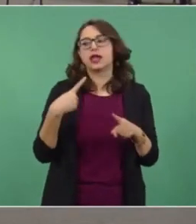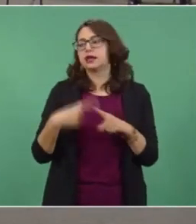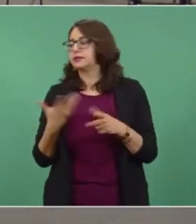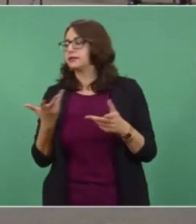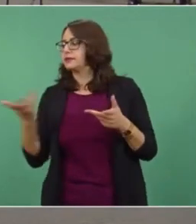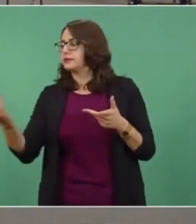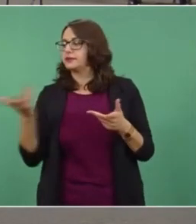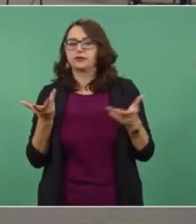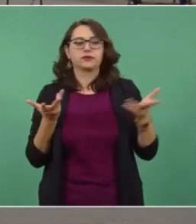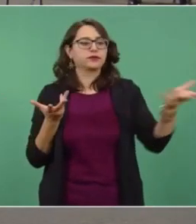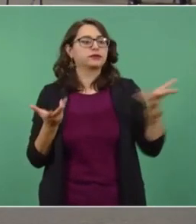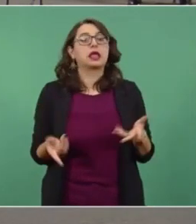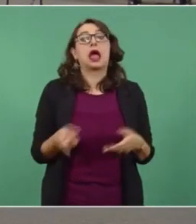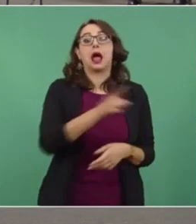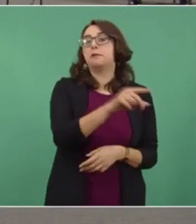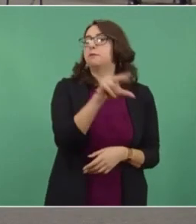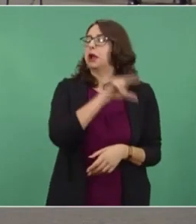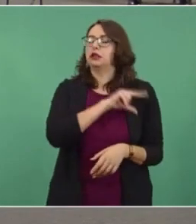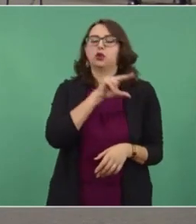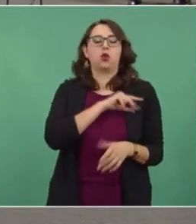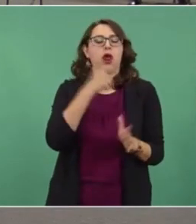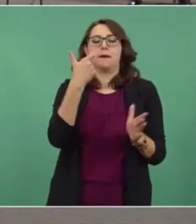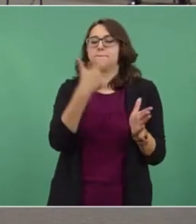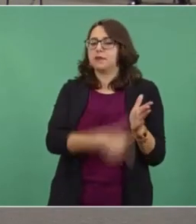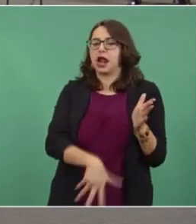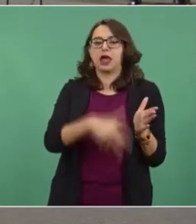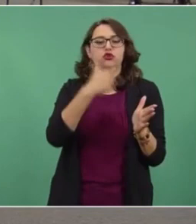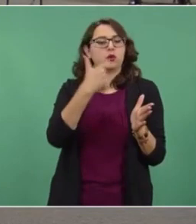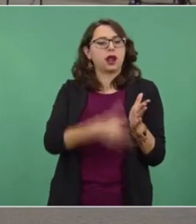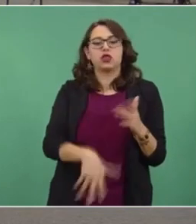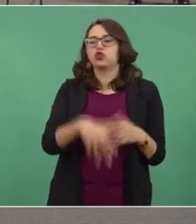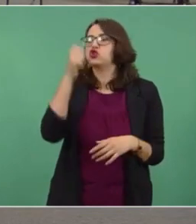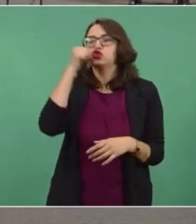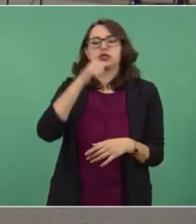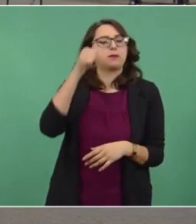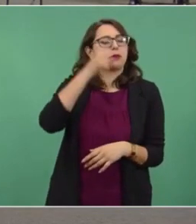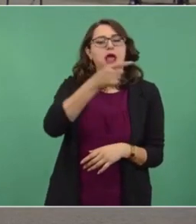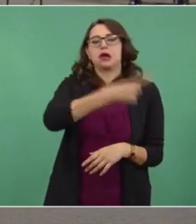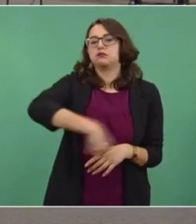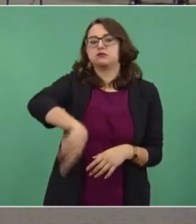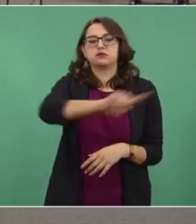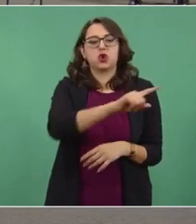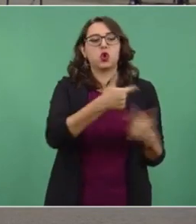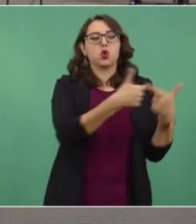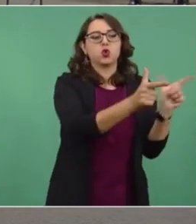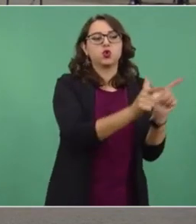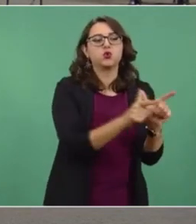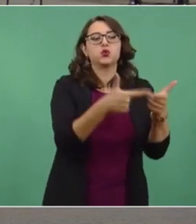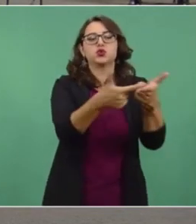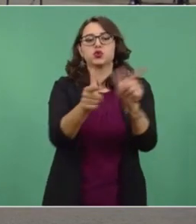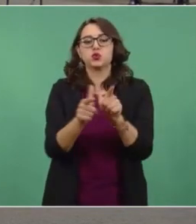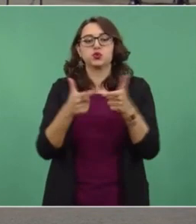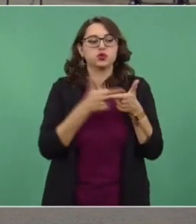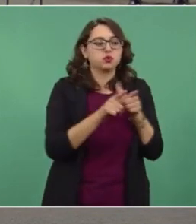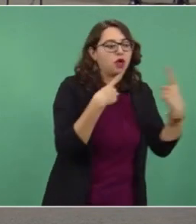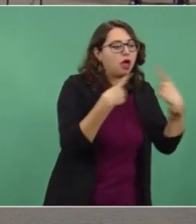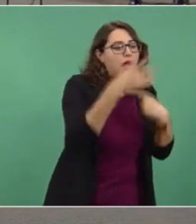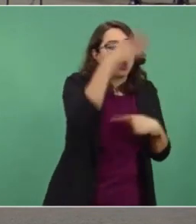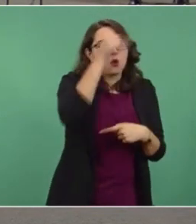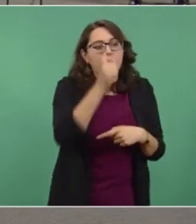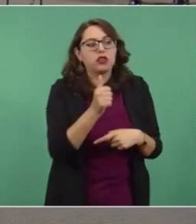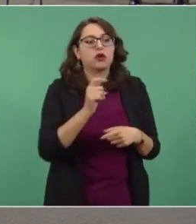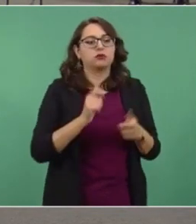siempre lo hacen los privados, rotándose en grupos para mantener su prioridad, se ponen de acuerdo.